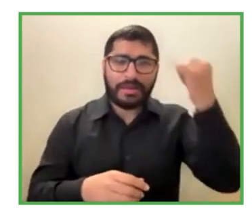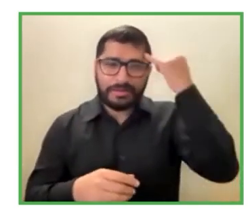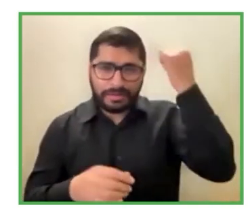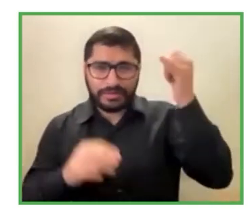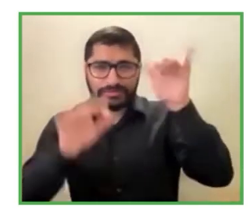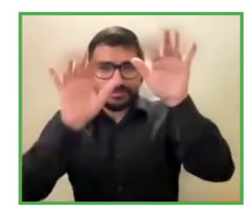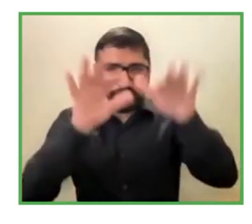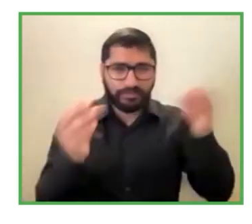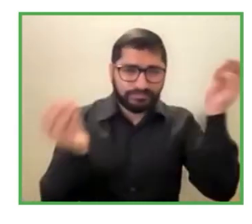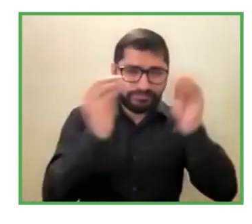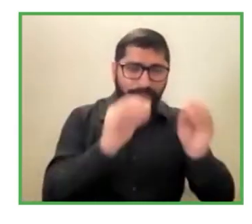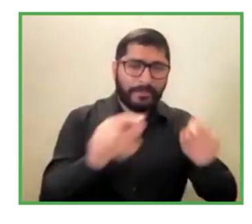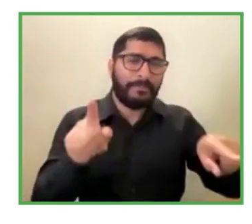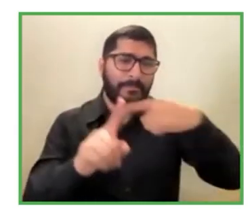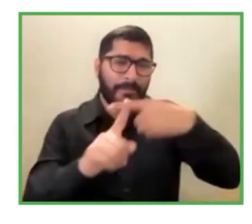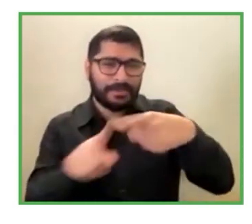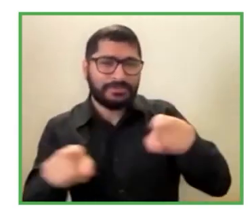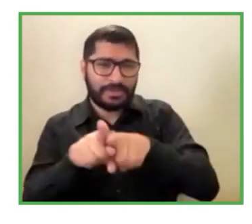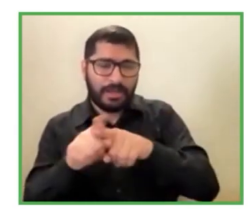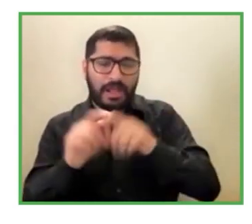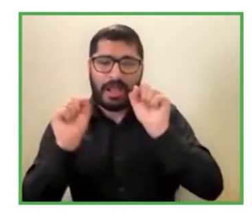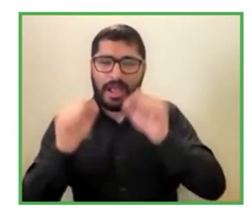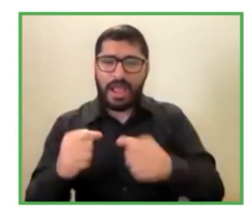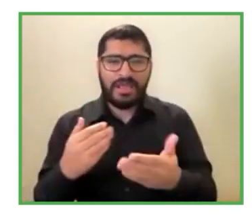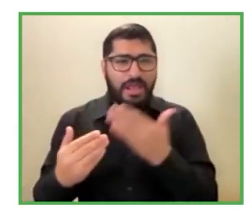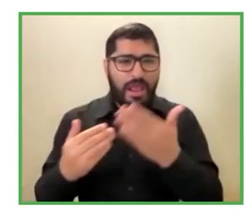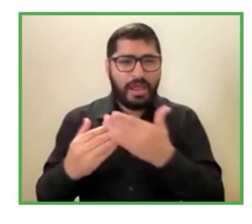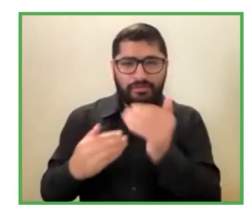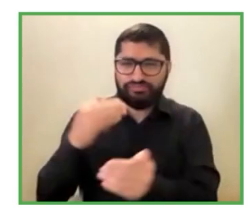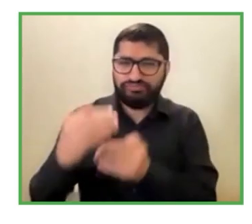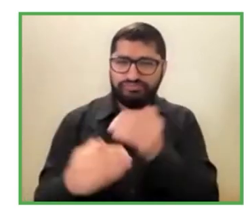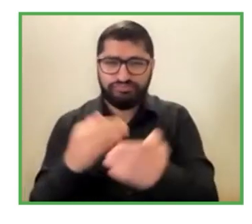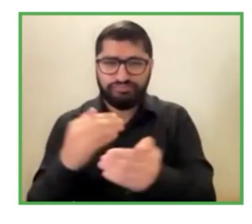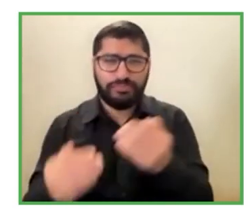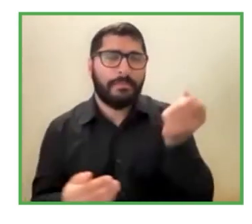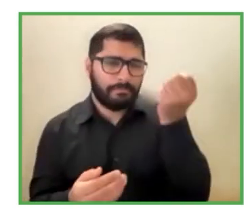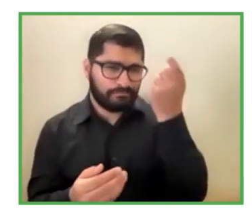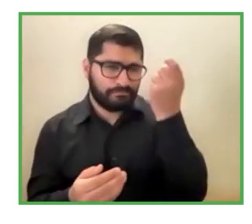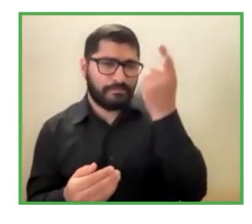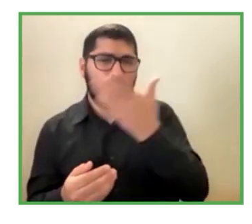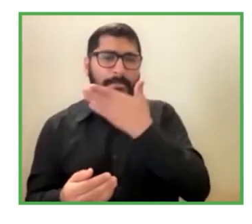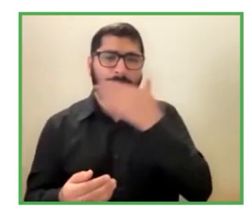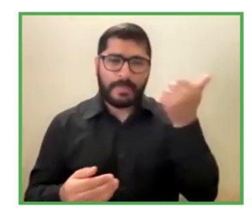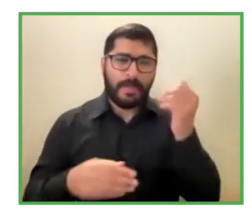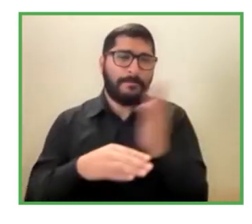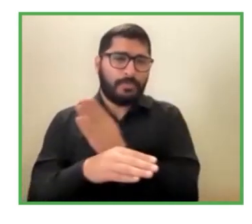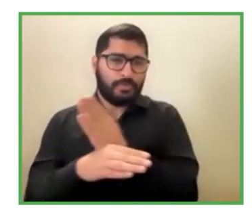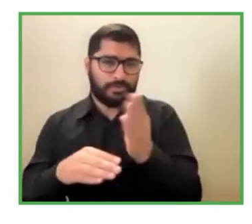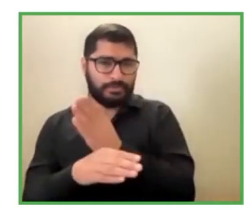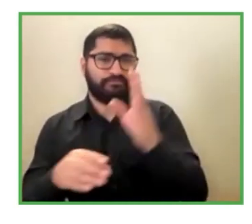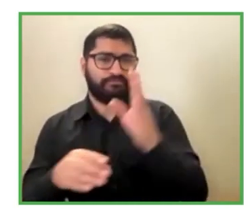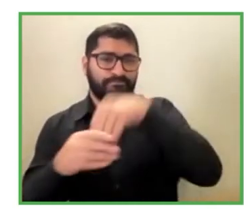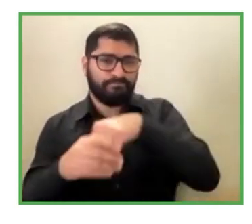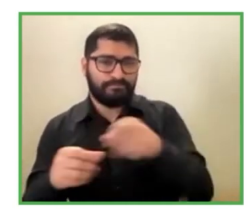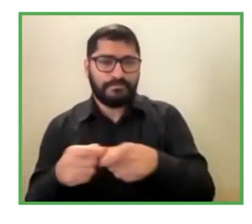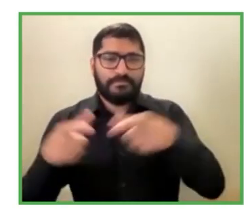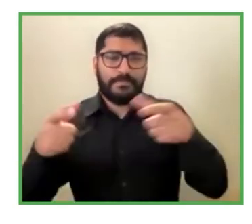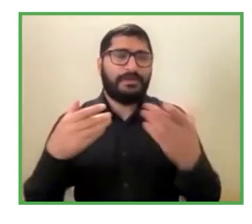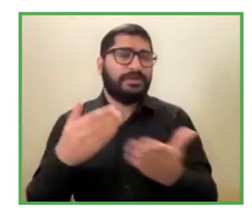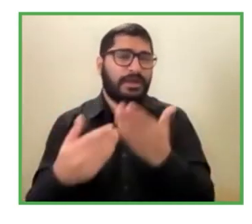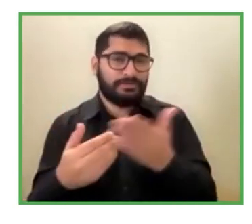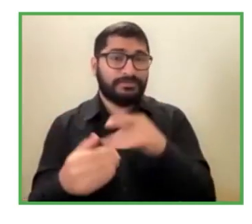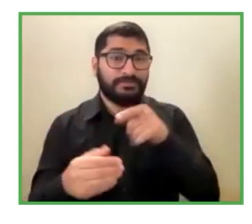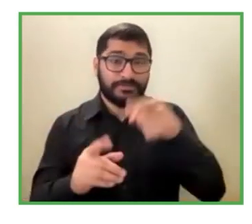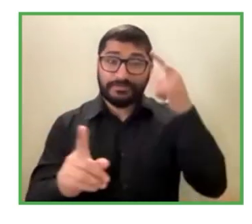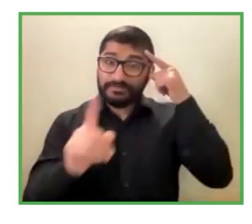un mayor entendimiento para la empresa y mayor facilidad. El beneficio de la plataforma ahora con tanta inteligencia